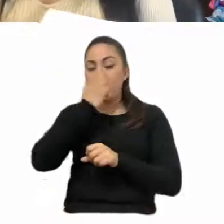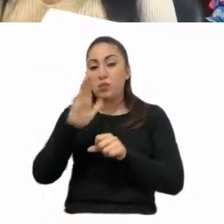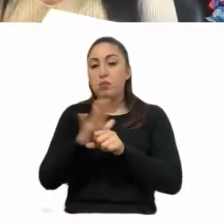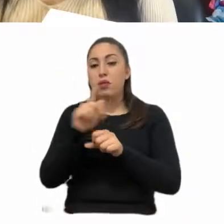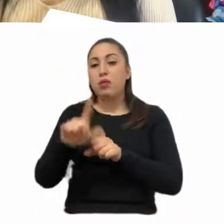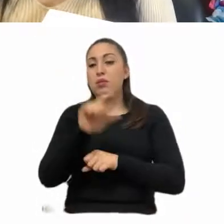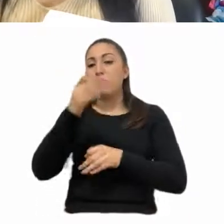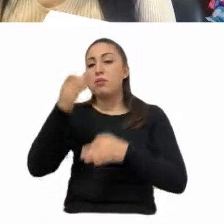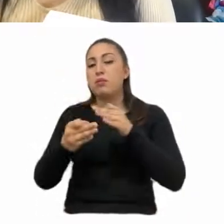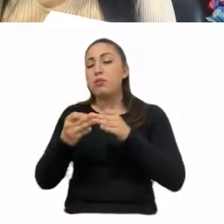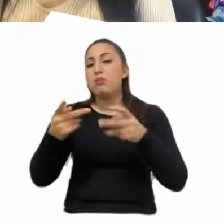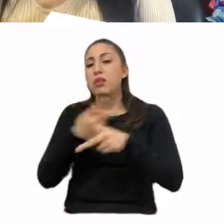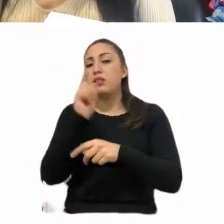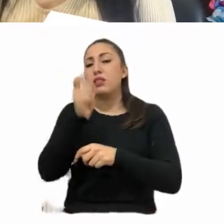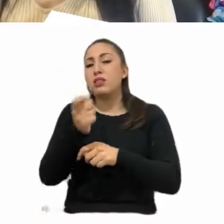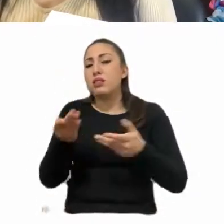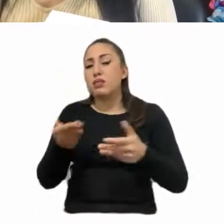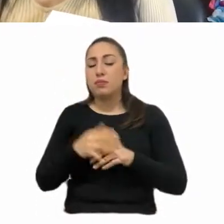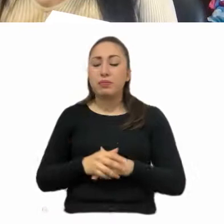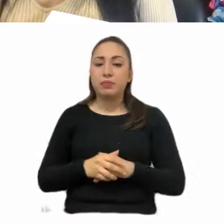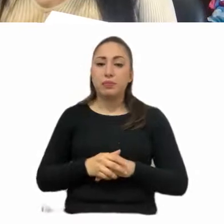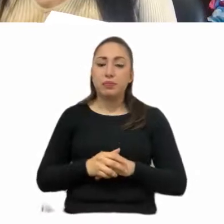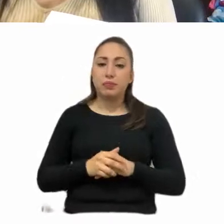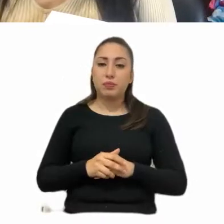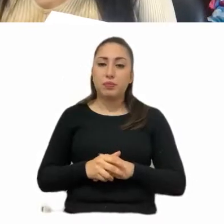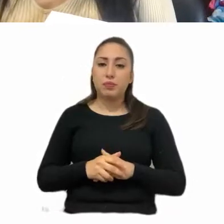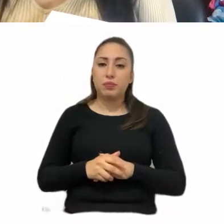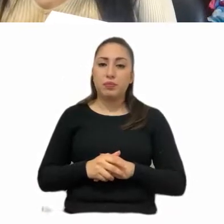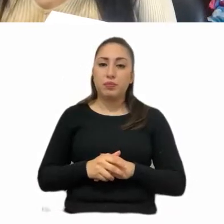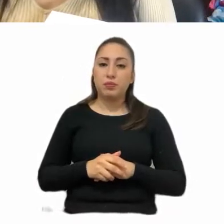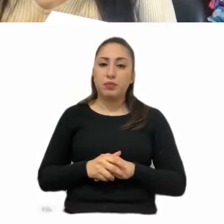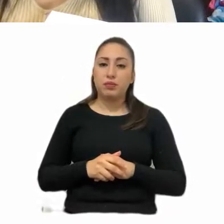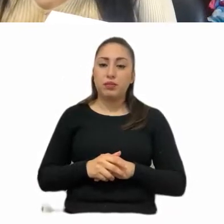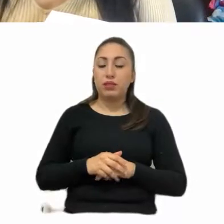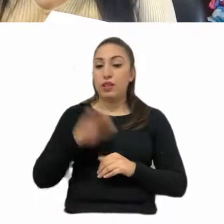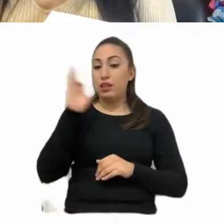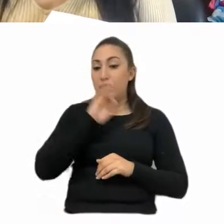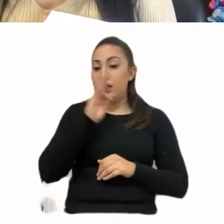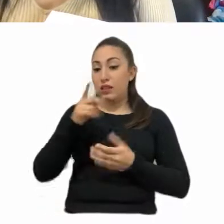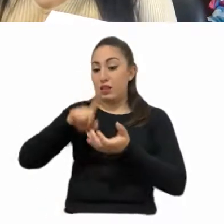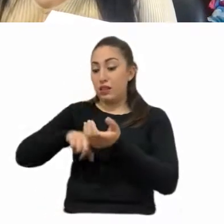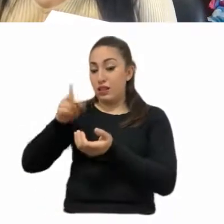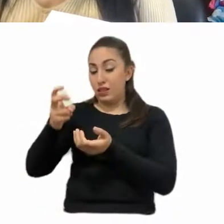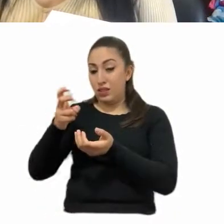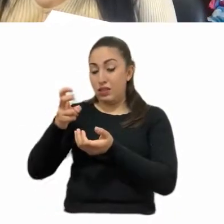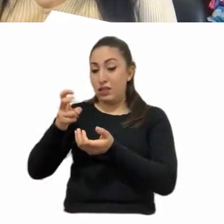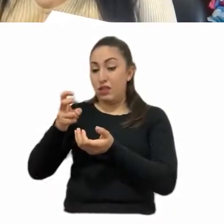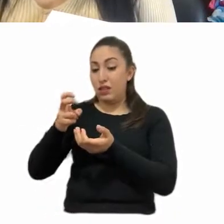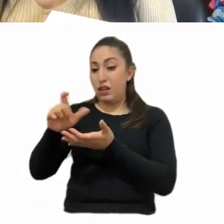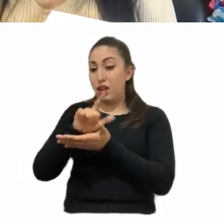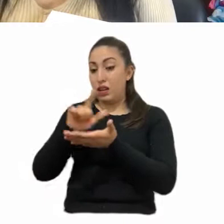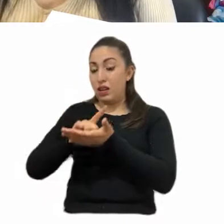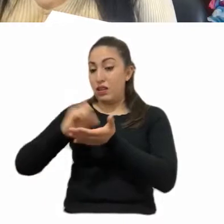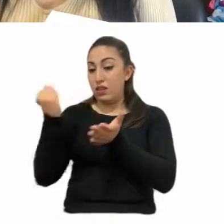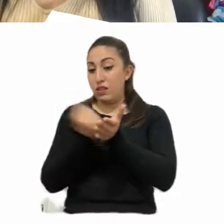compañeras diputadas y diputados? Si se mandata en esta, en estas reformas a la ley de la